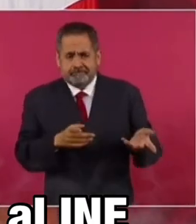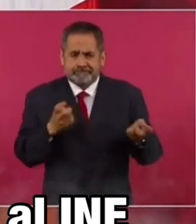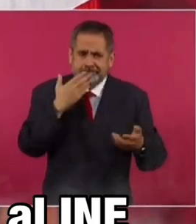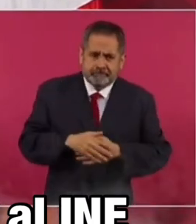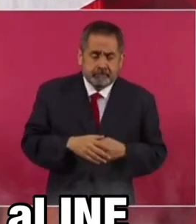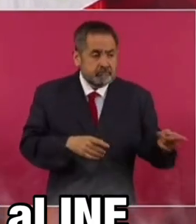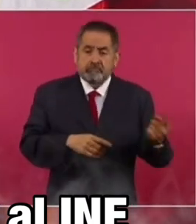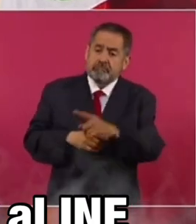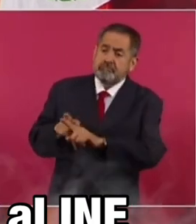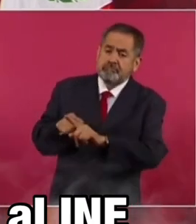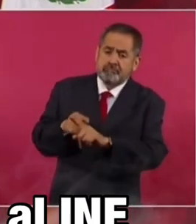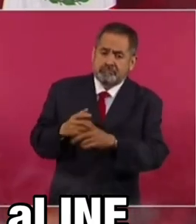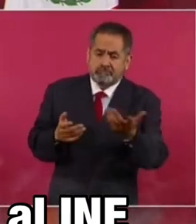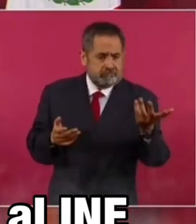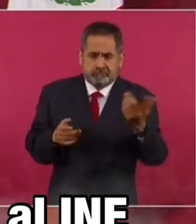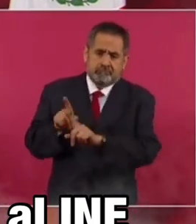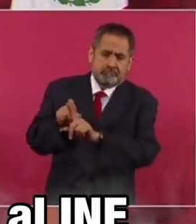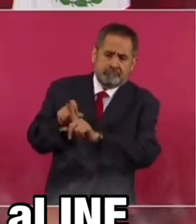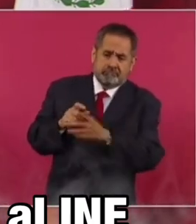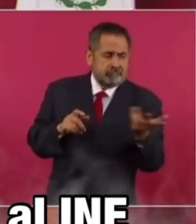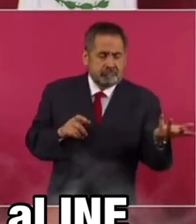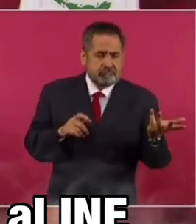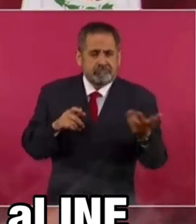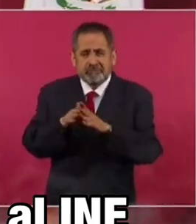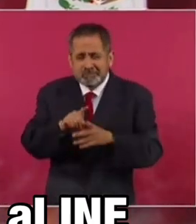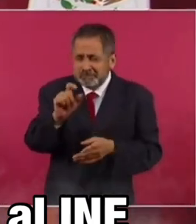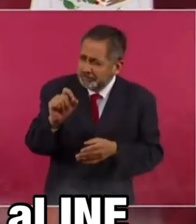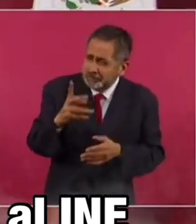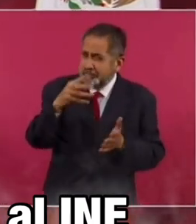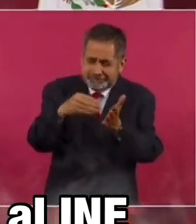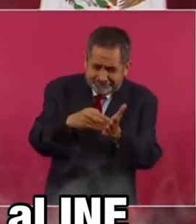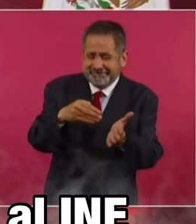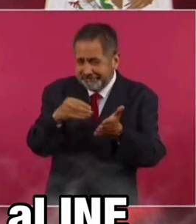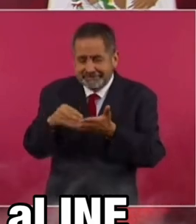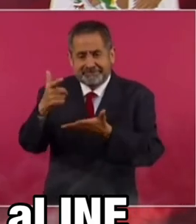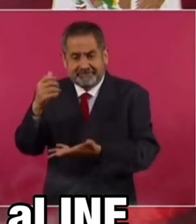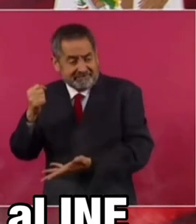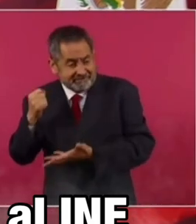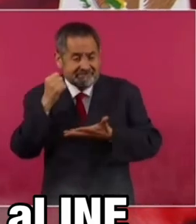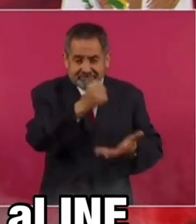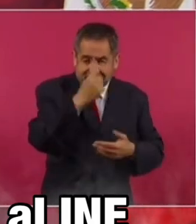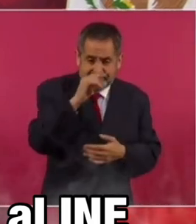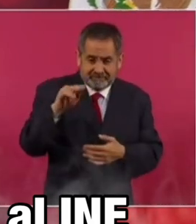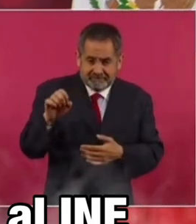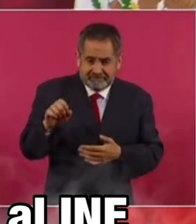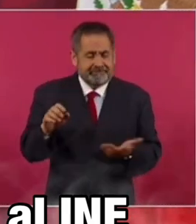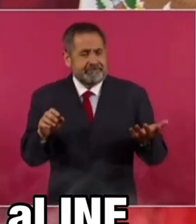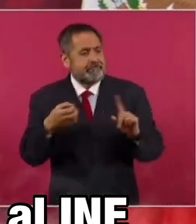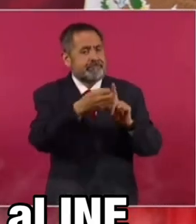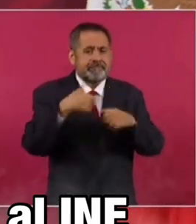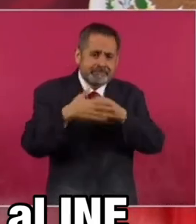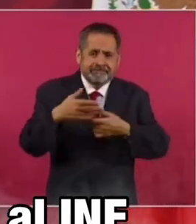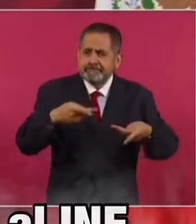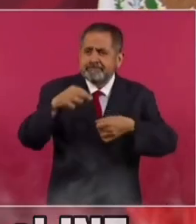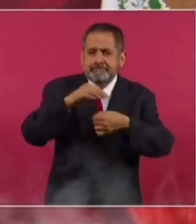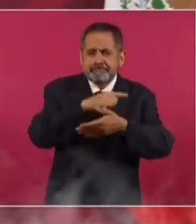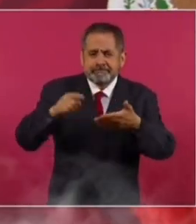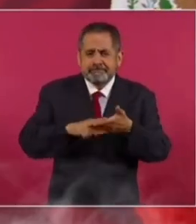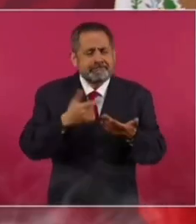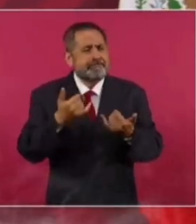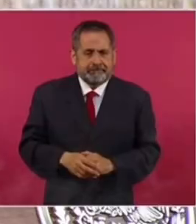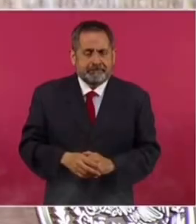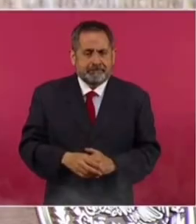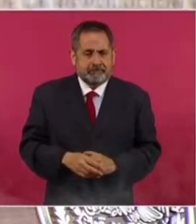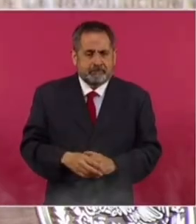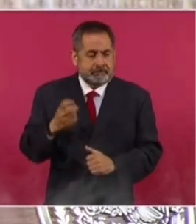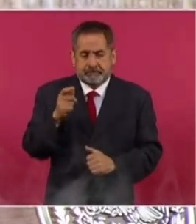Es una burla el que se destinen 24 mil millones de pesos para organizar elecciones y para los partidos